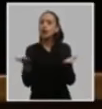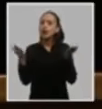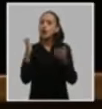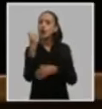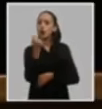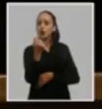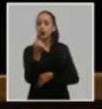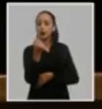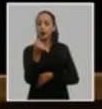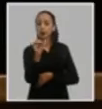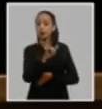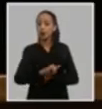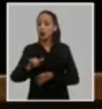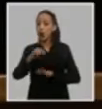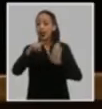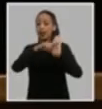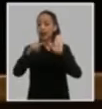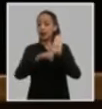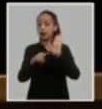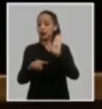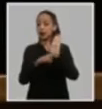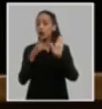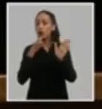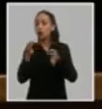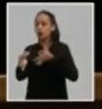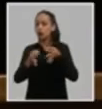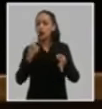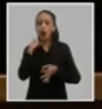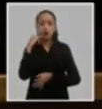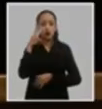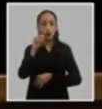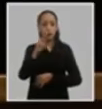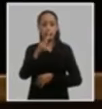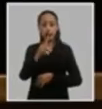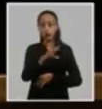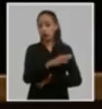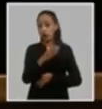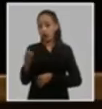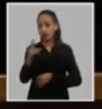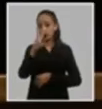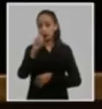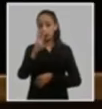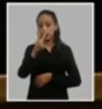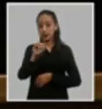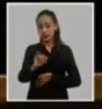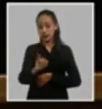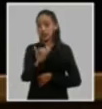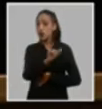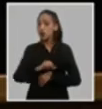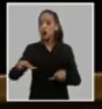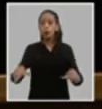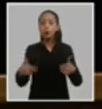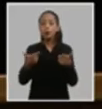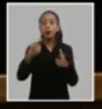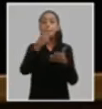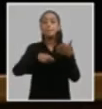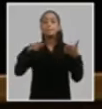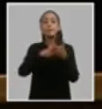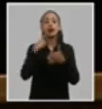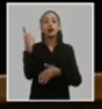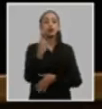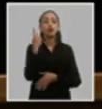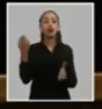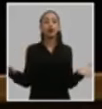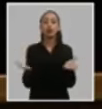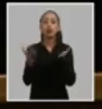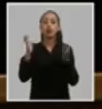implementación de los lineamientos aprobados para el periodo 2021-2026 y el cumplimiento del plan nacional de desarrollo económico